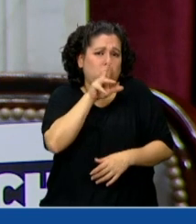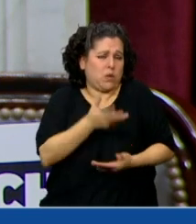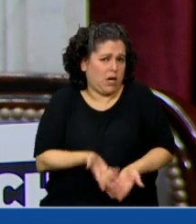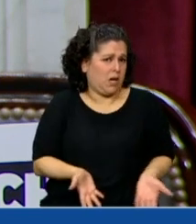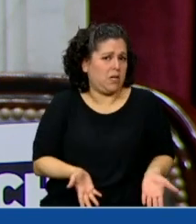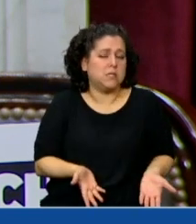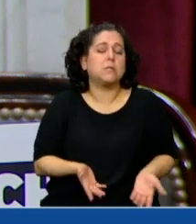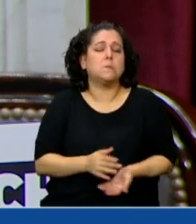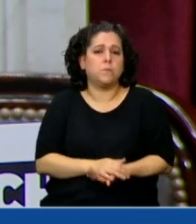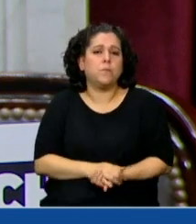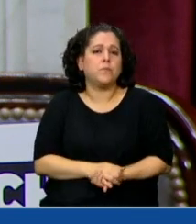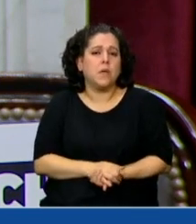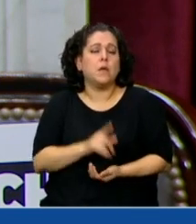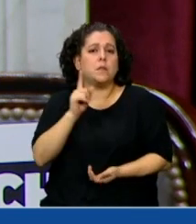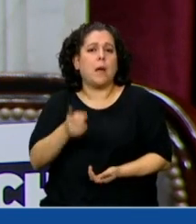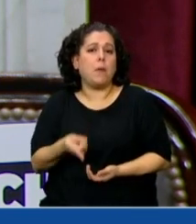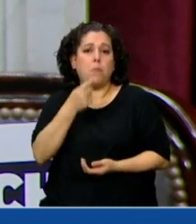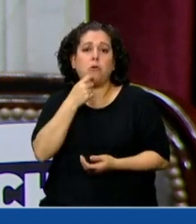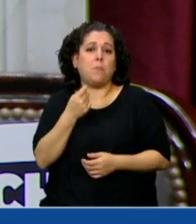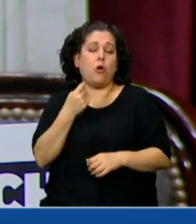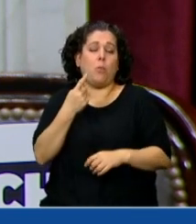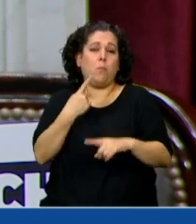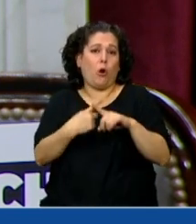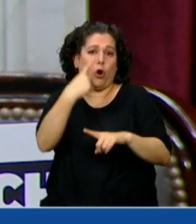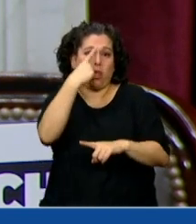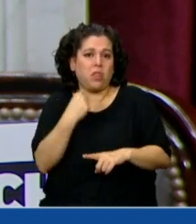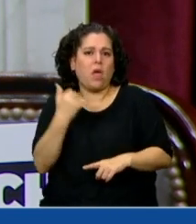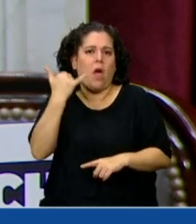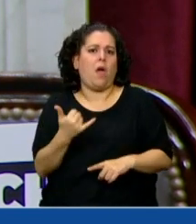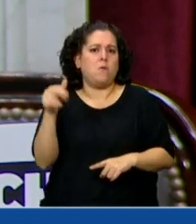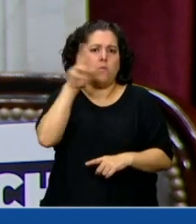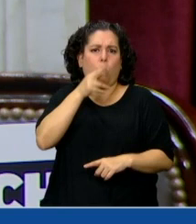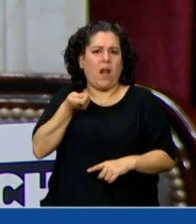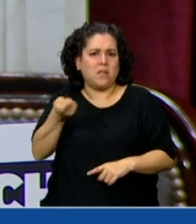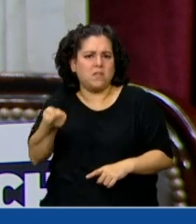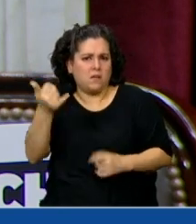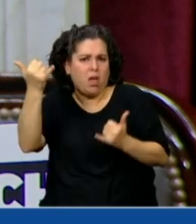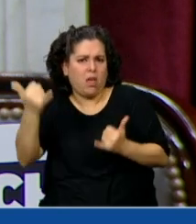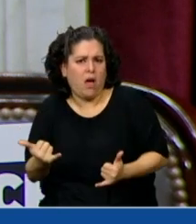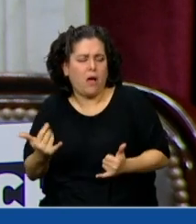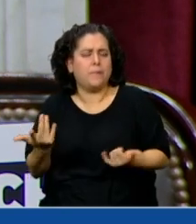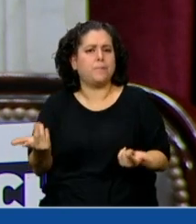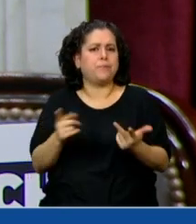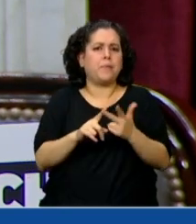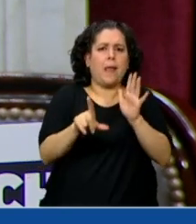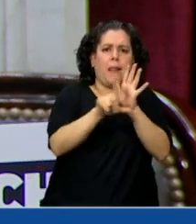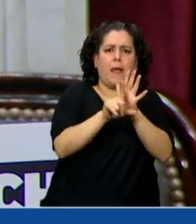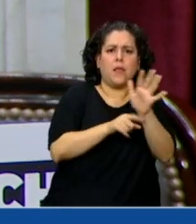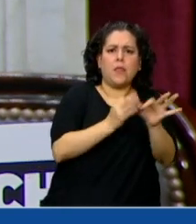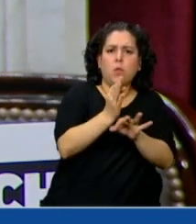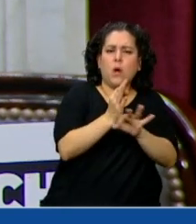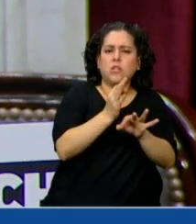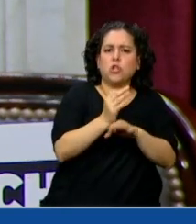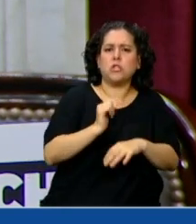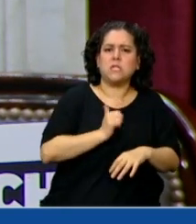cuando vemos que hay un femicidio por día y que, por ejemplo, la ley de educación sexual integral, que es